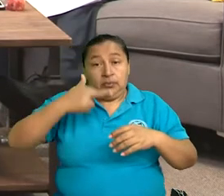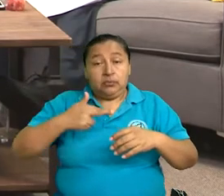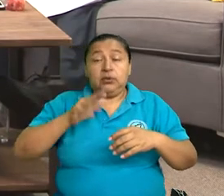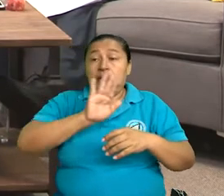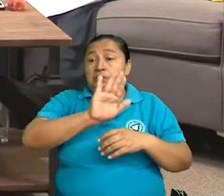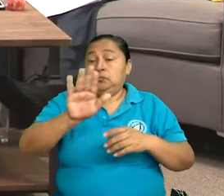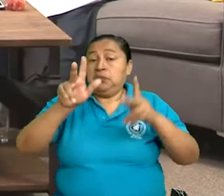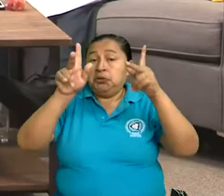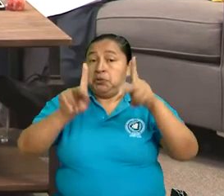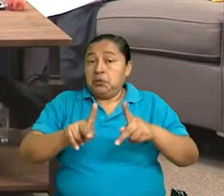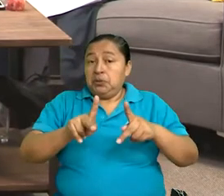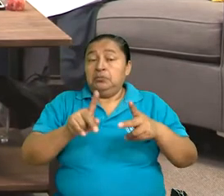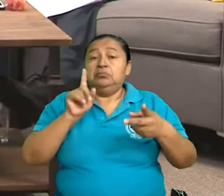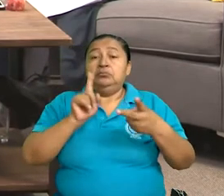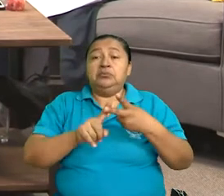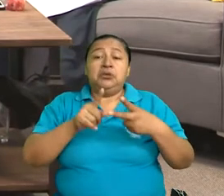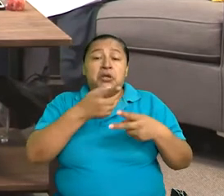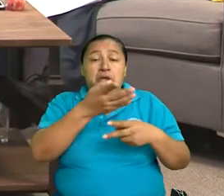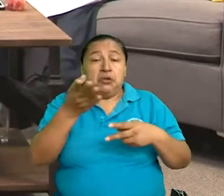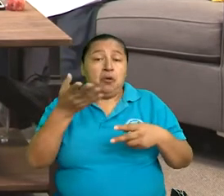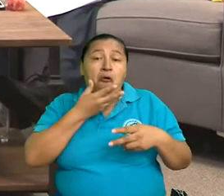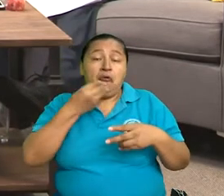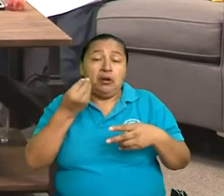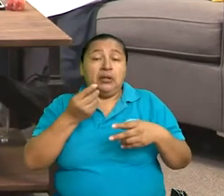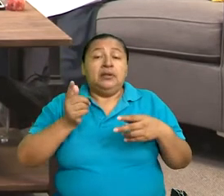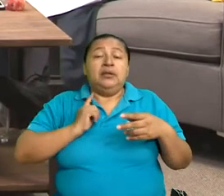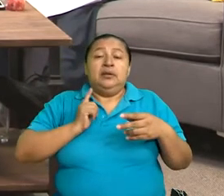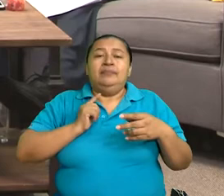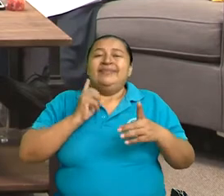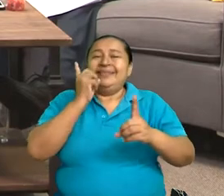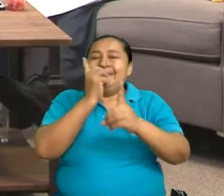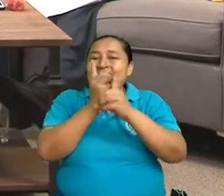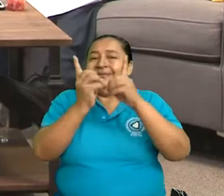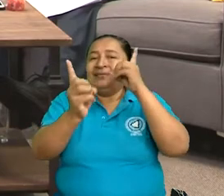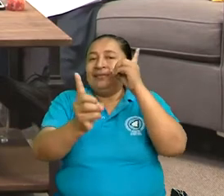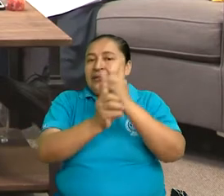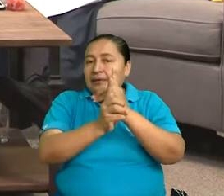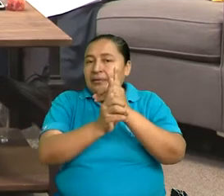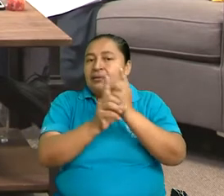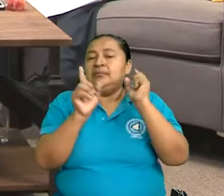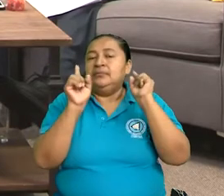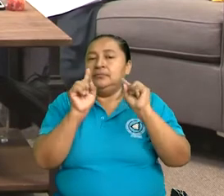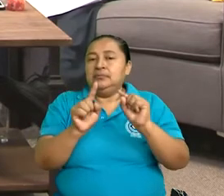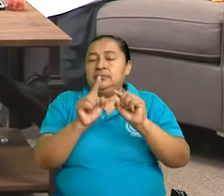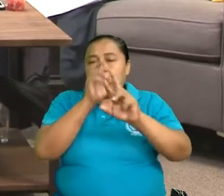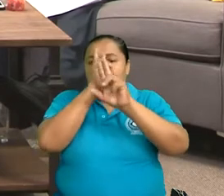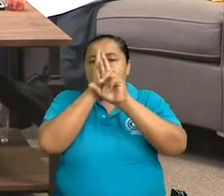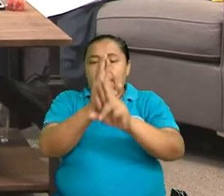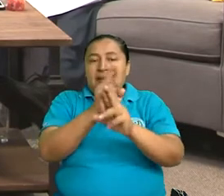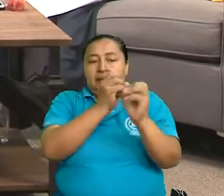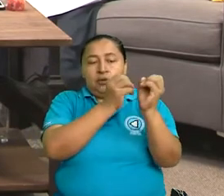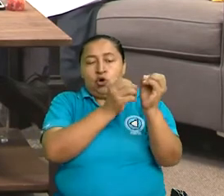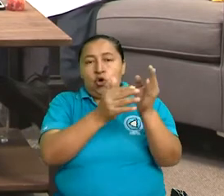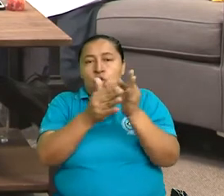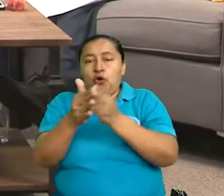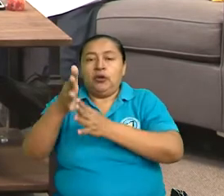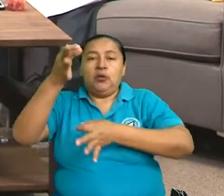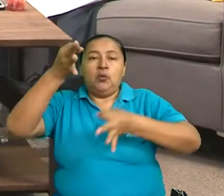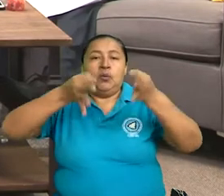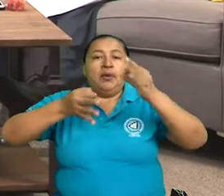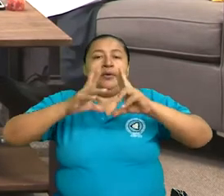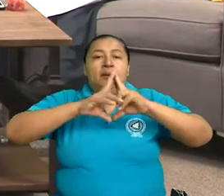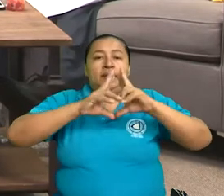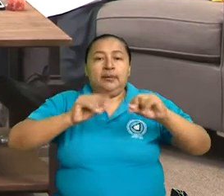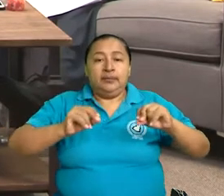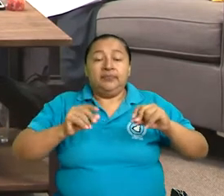ciudadanas. Estos jóvenes tienen la obligación de respetar el ordenamiento jurídico del país